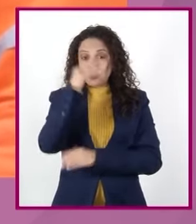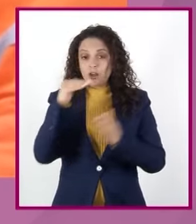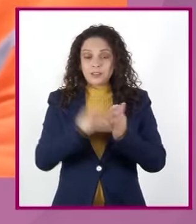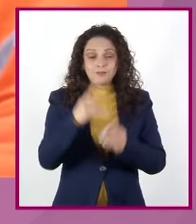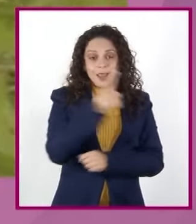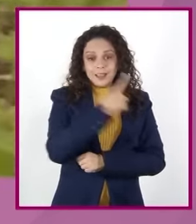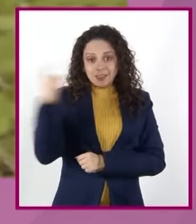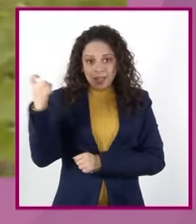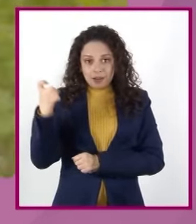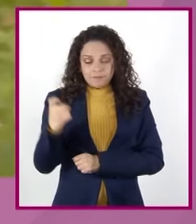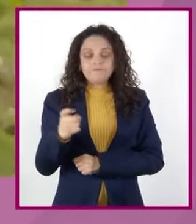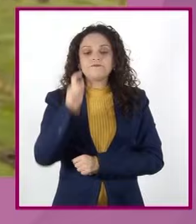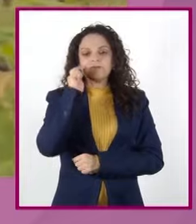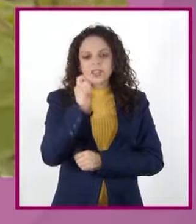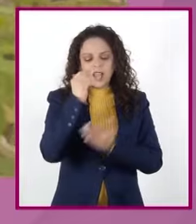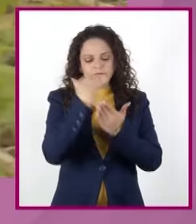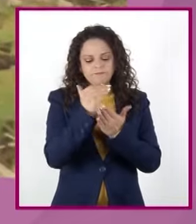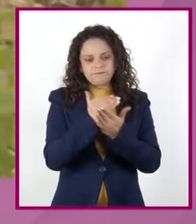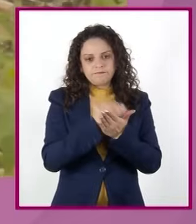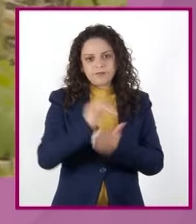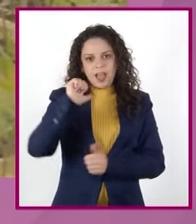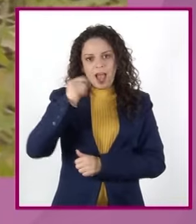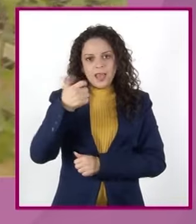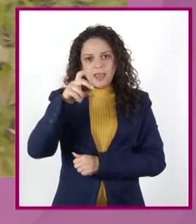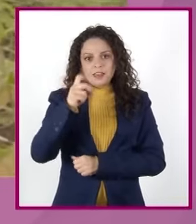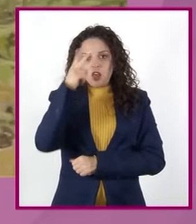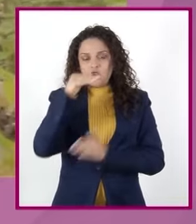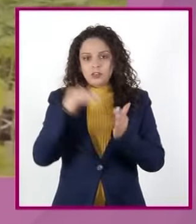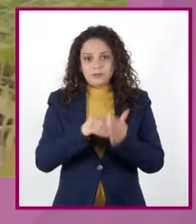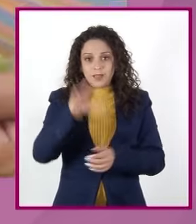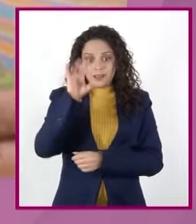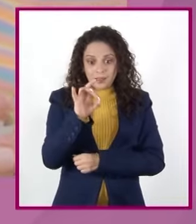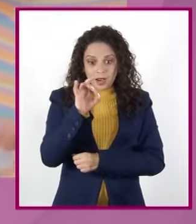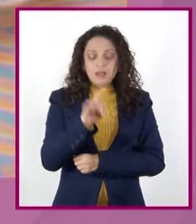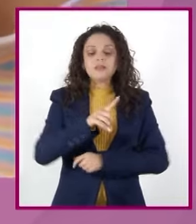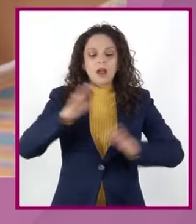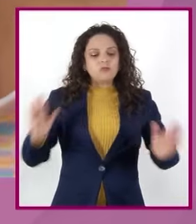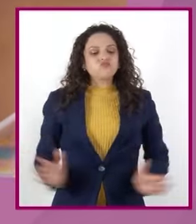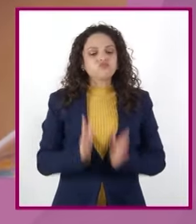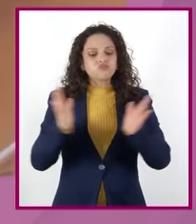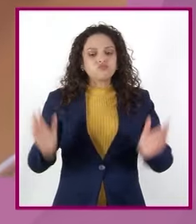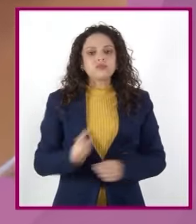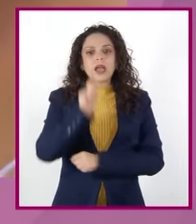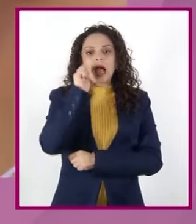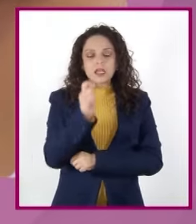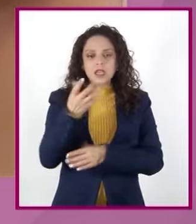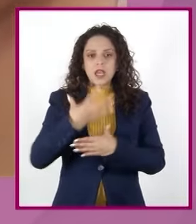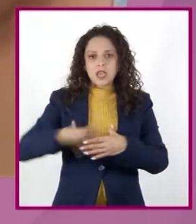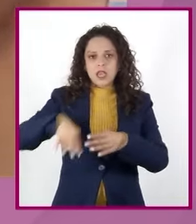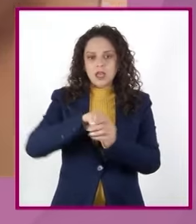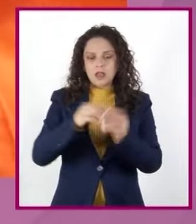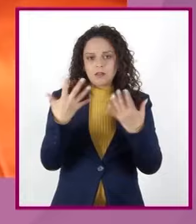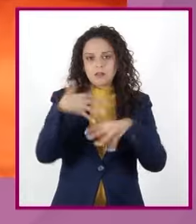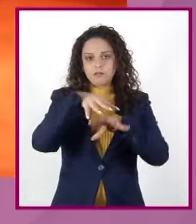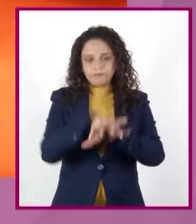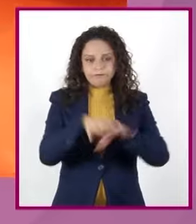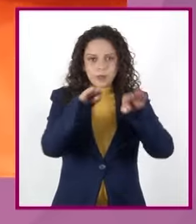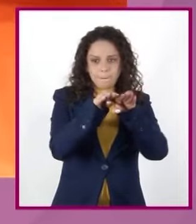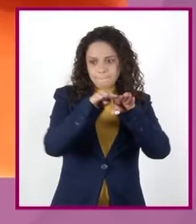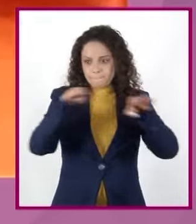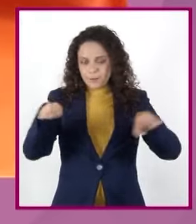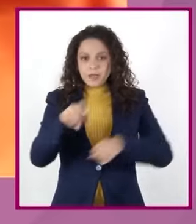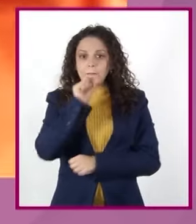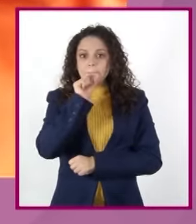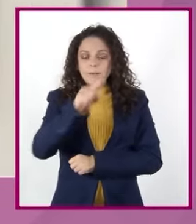Agenda 2030 para el Desarrollo Sostenible Impulsaremos el crecimiento inclusivo y equitativo Así